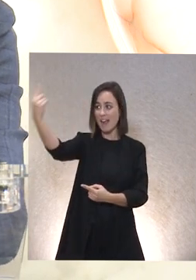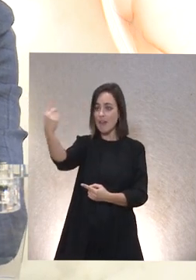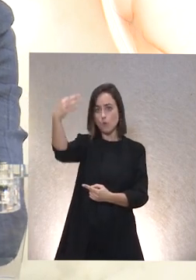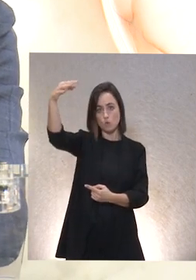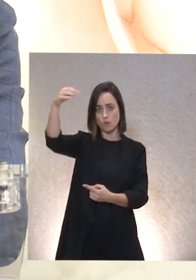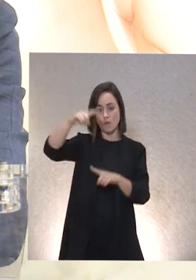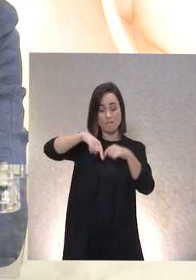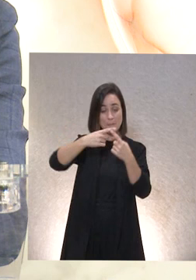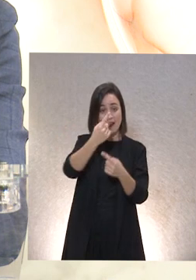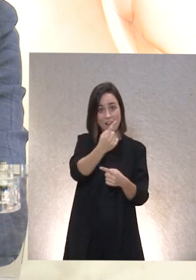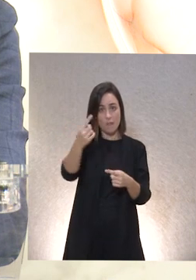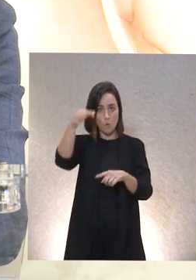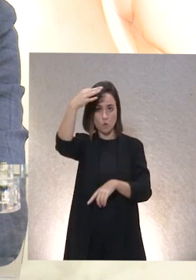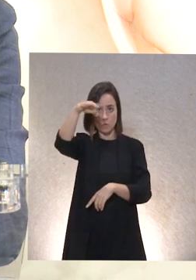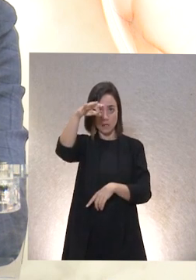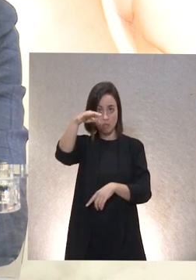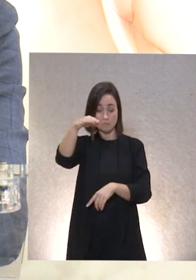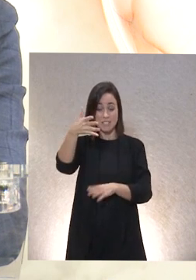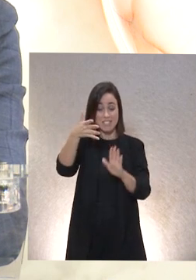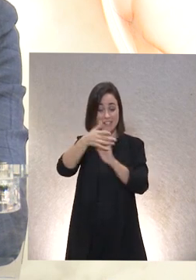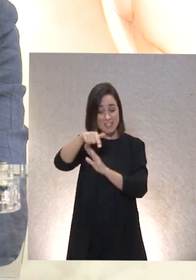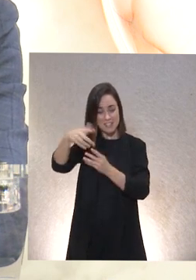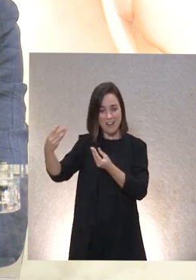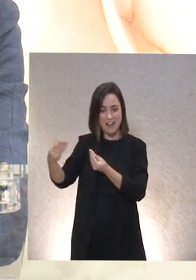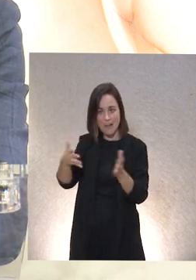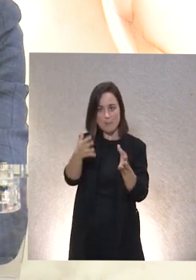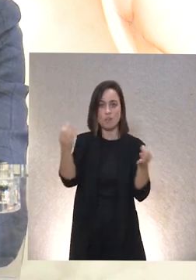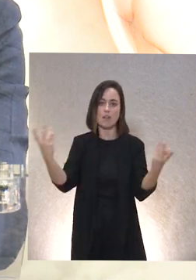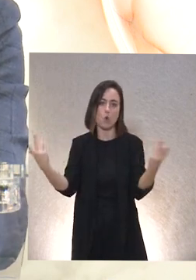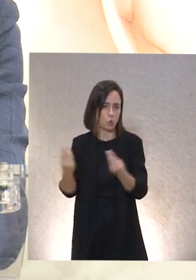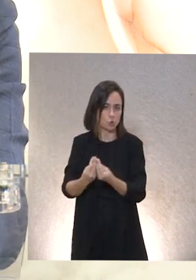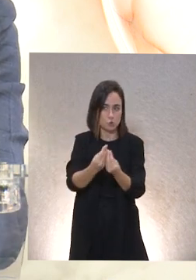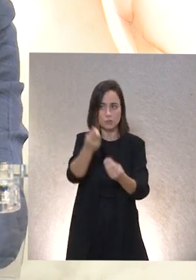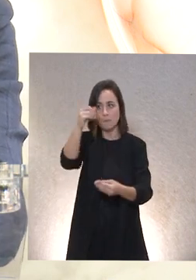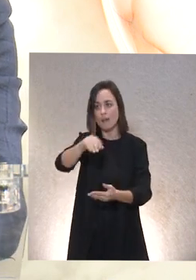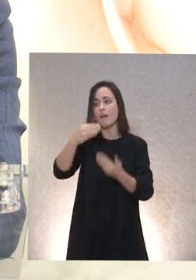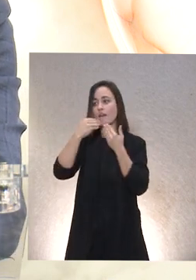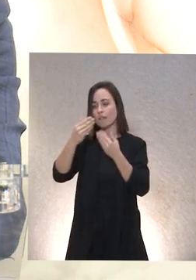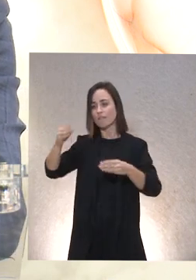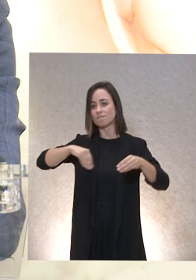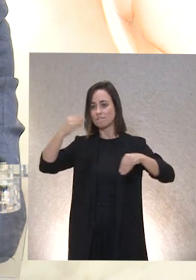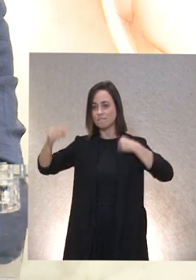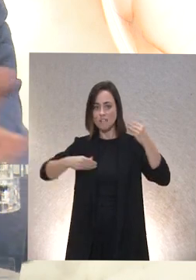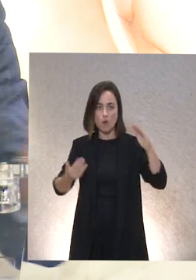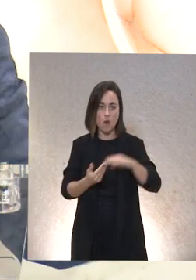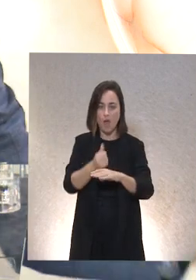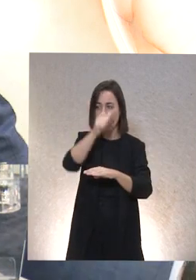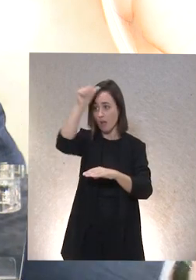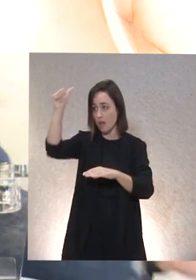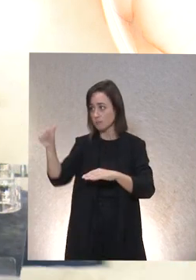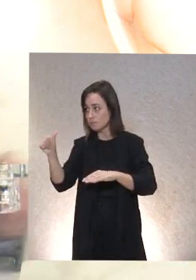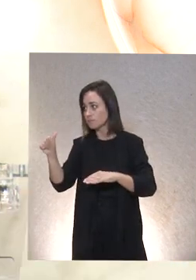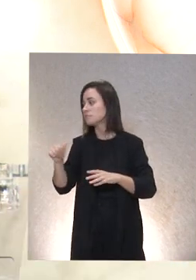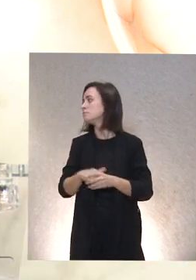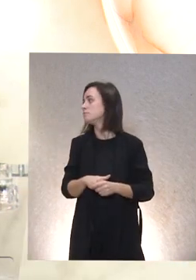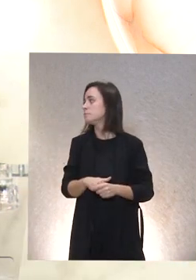familia es única y en ese camino también nos vamos a encontrar muchas gracias que disfruten de la jornada y